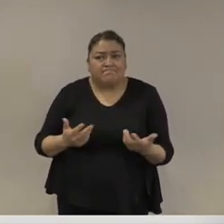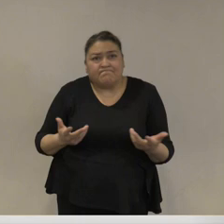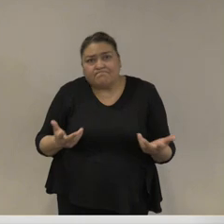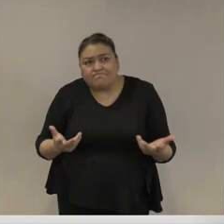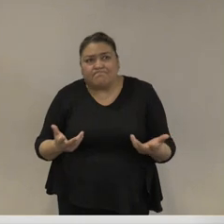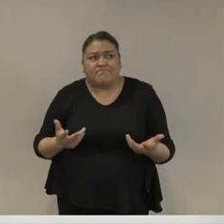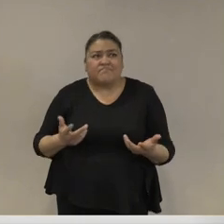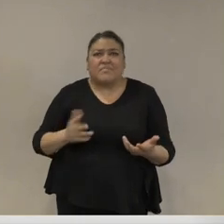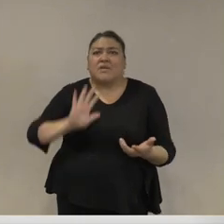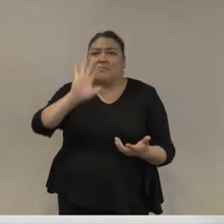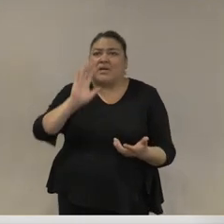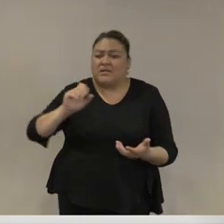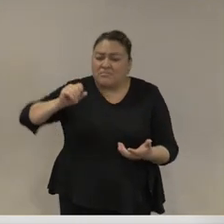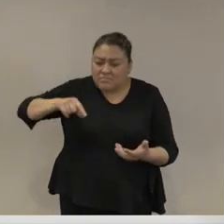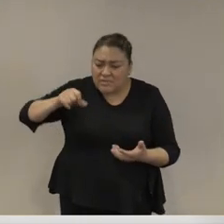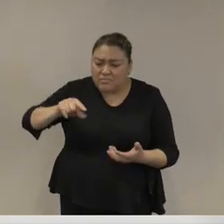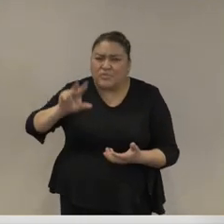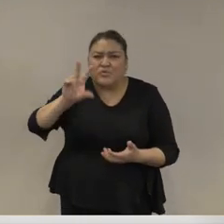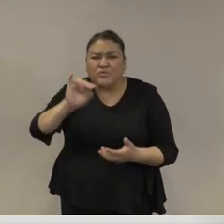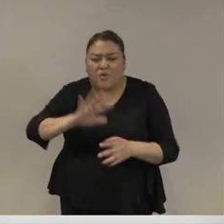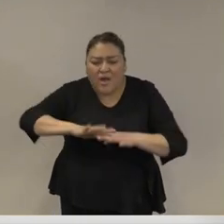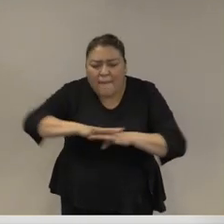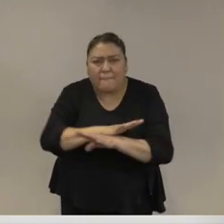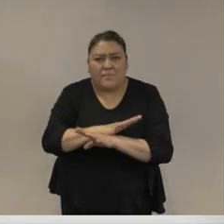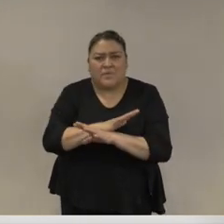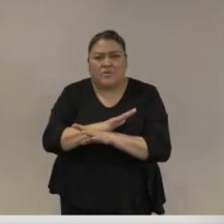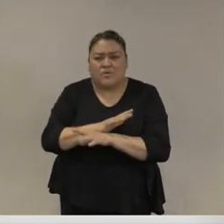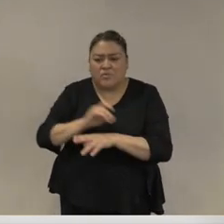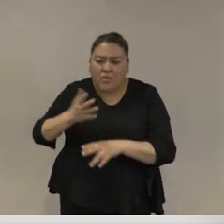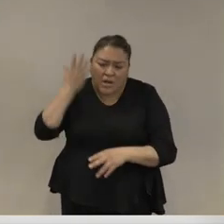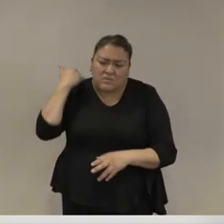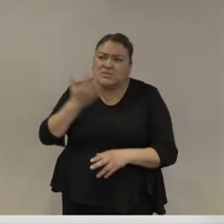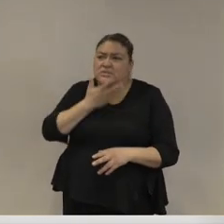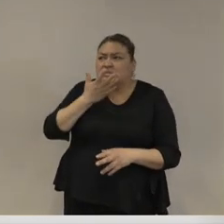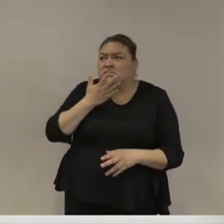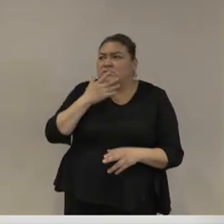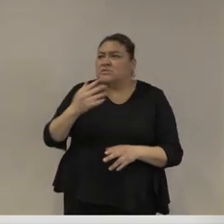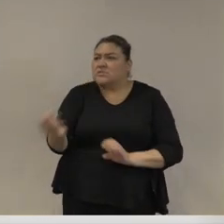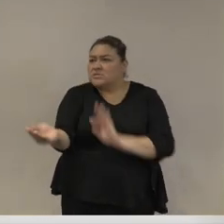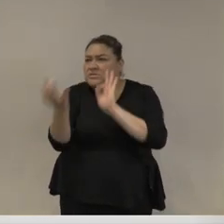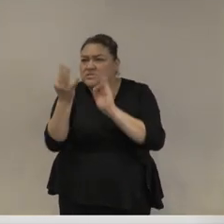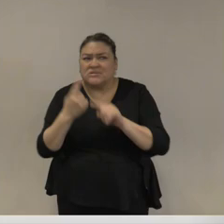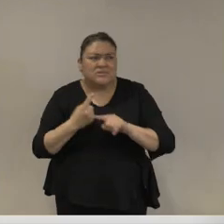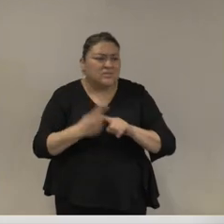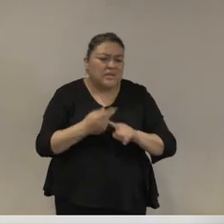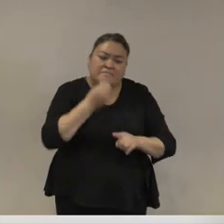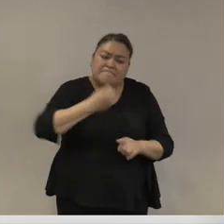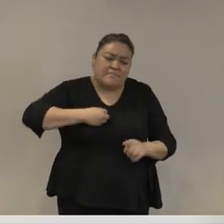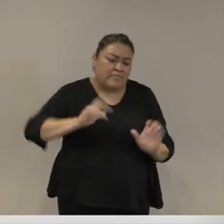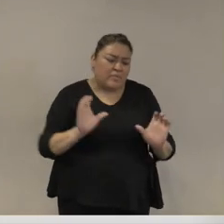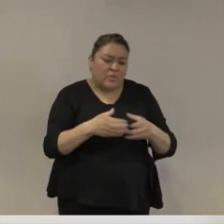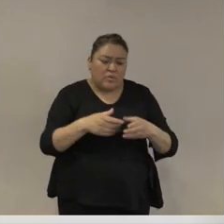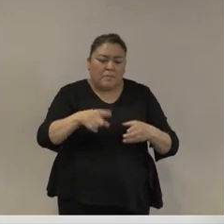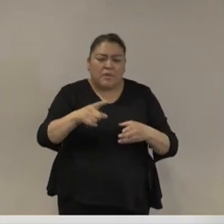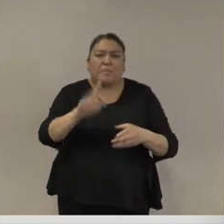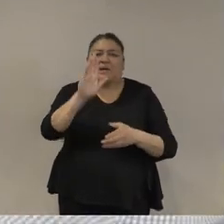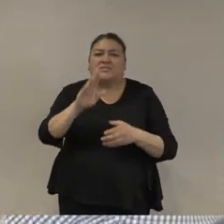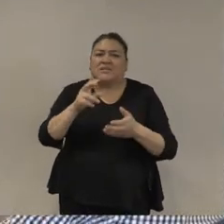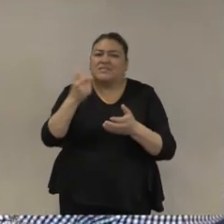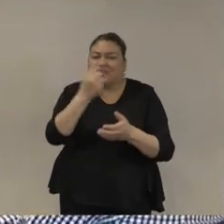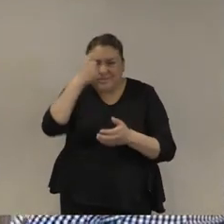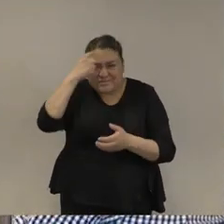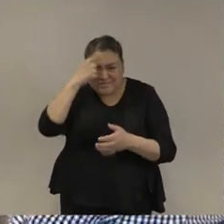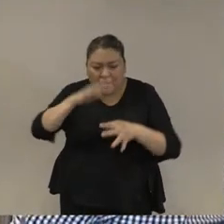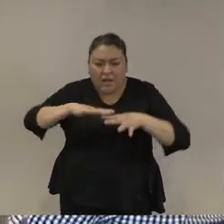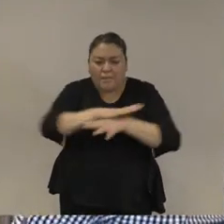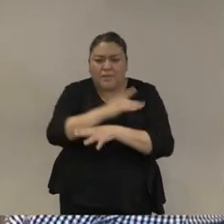desandar el camino que hemos venido andando para entender dónde estamos muchas gracias gracias gracias